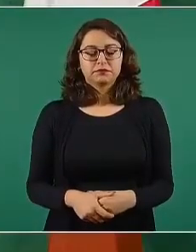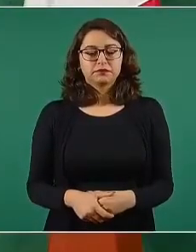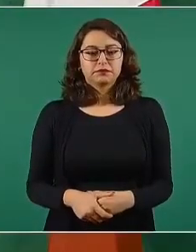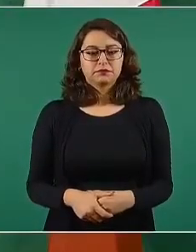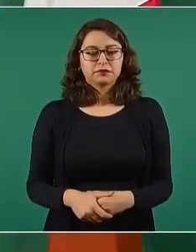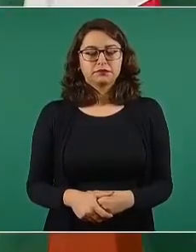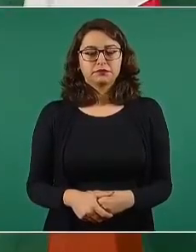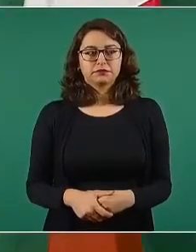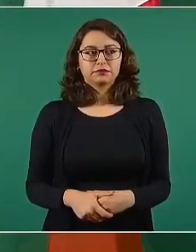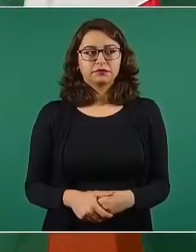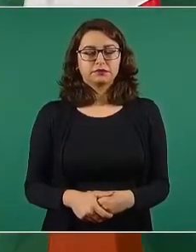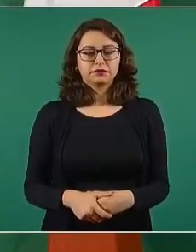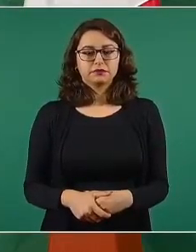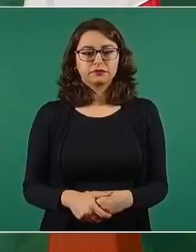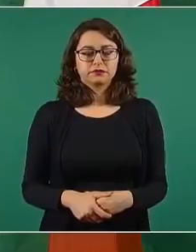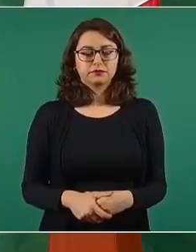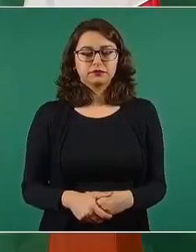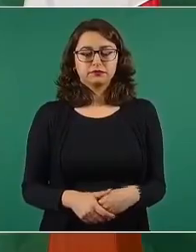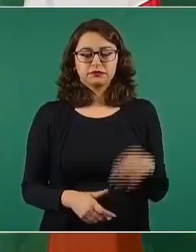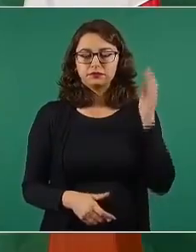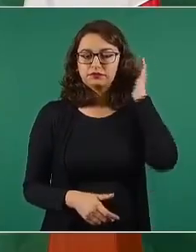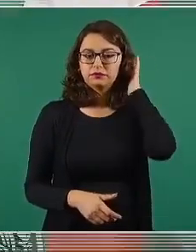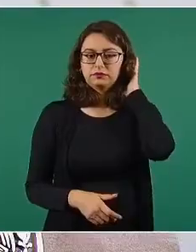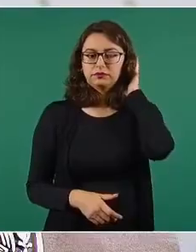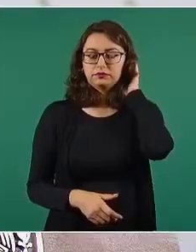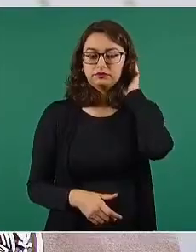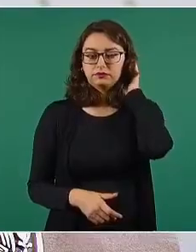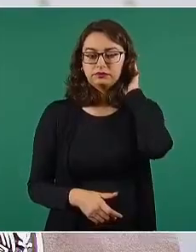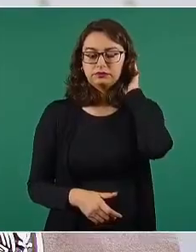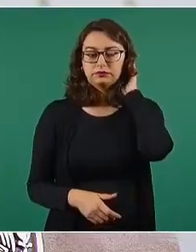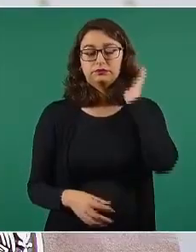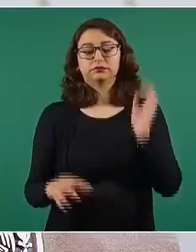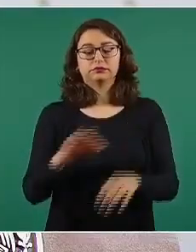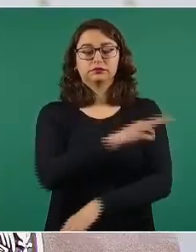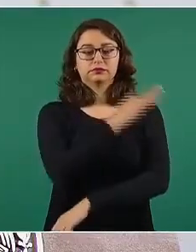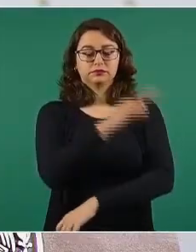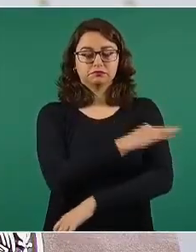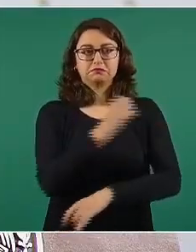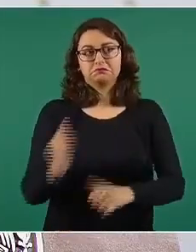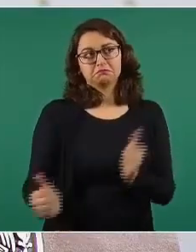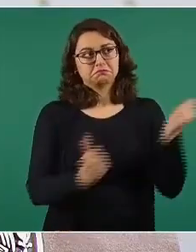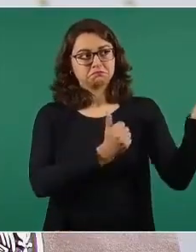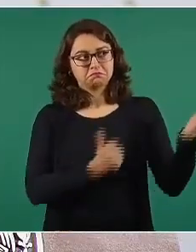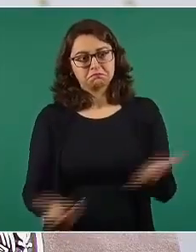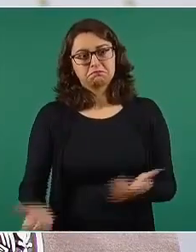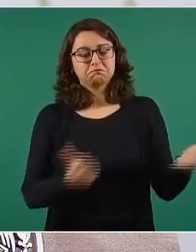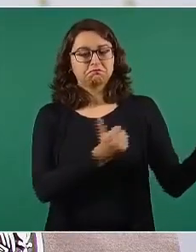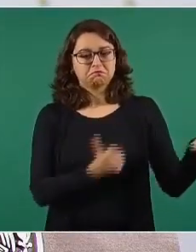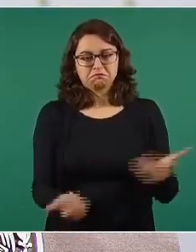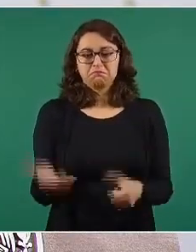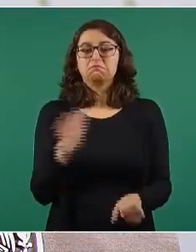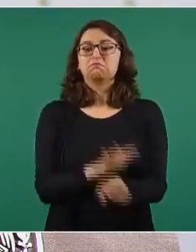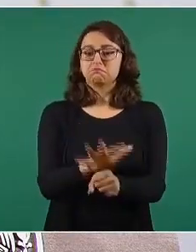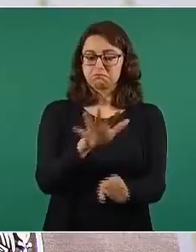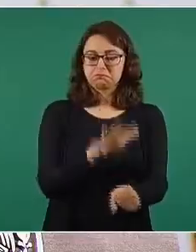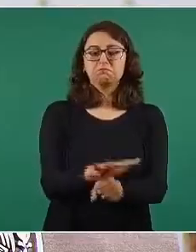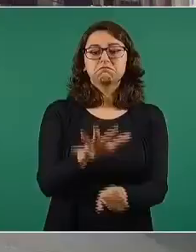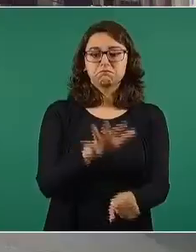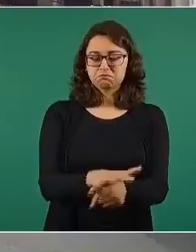Tenemos, además, abasto suficiente de vacunas.